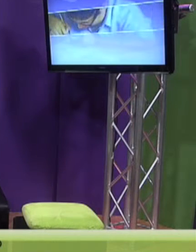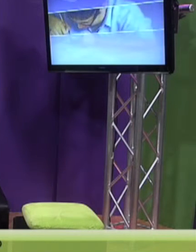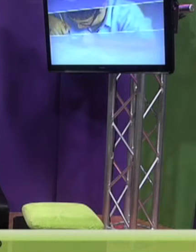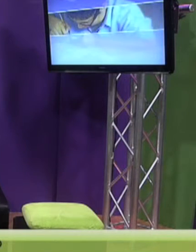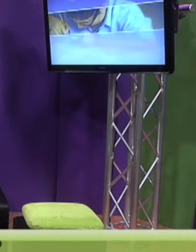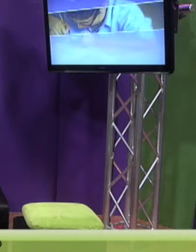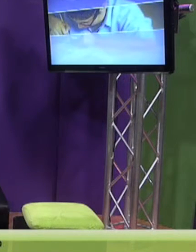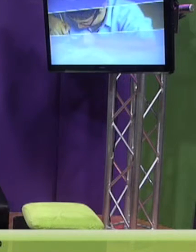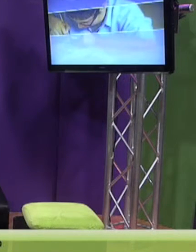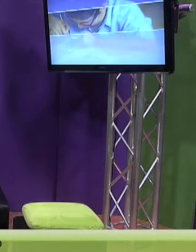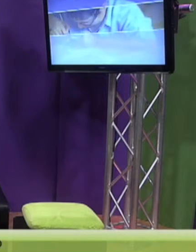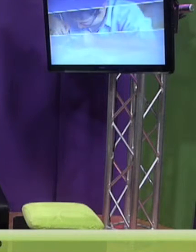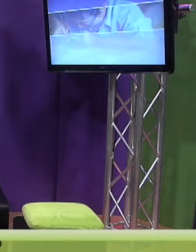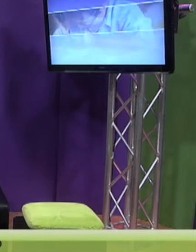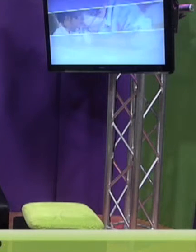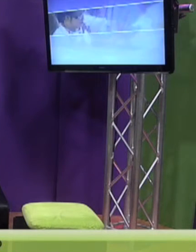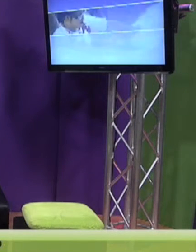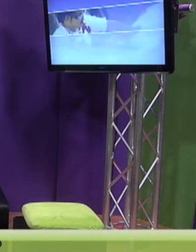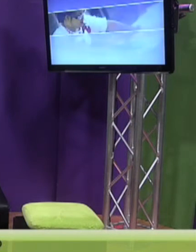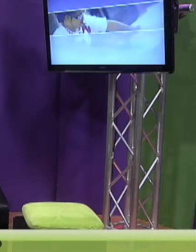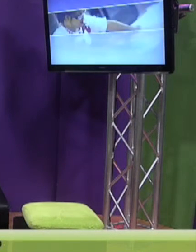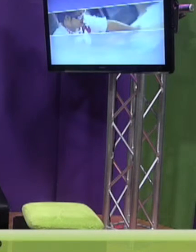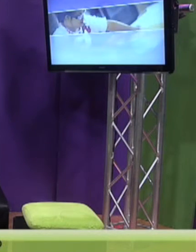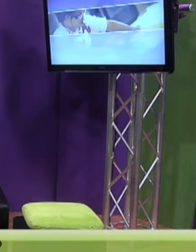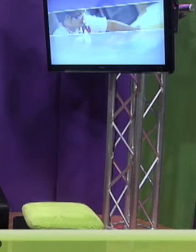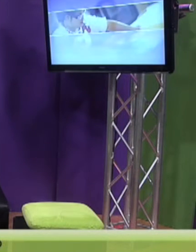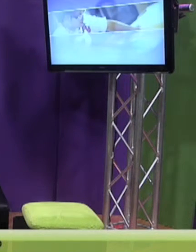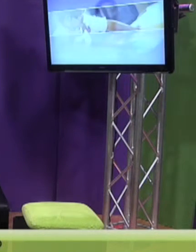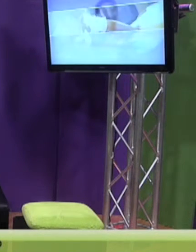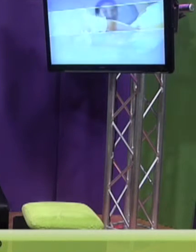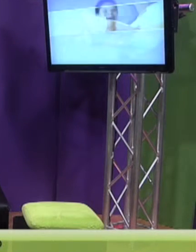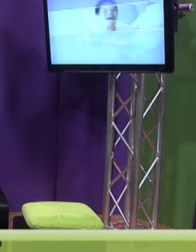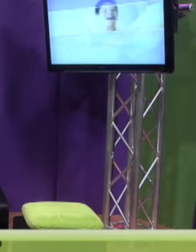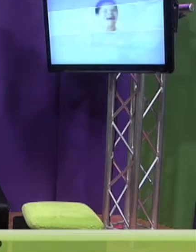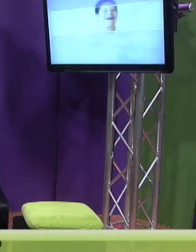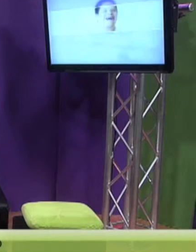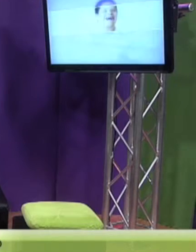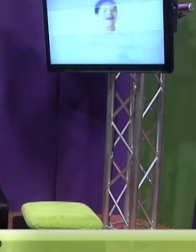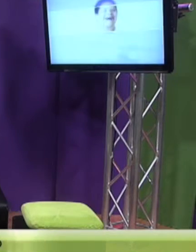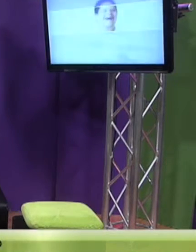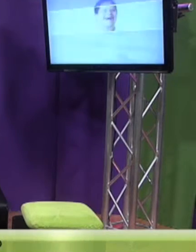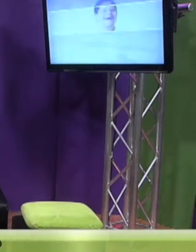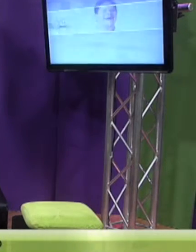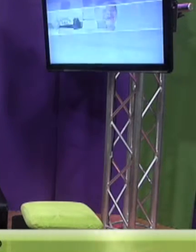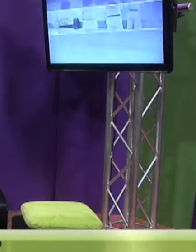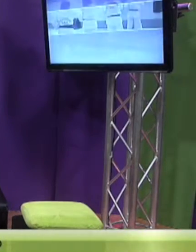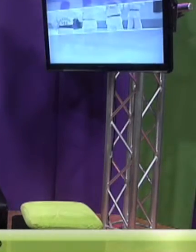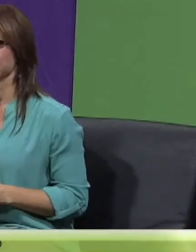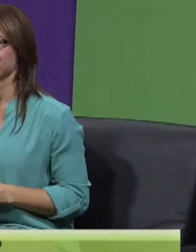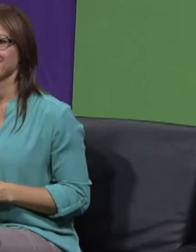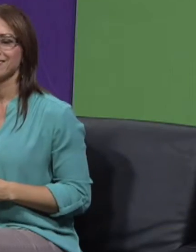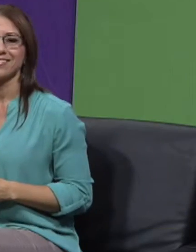uno presenta una condición de discapacidad diferente. Resulta que esto se hace mediante categorías.